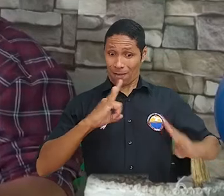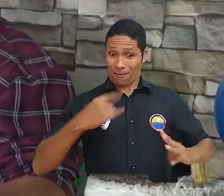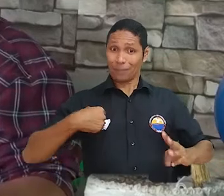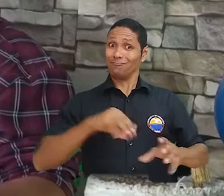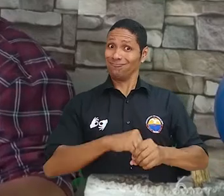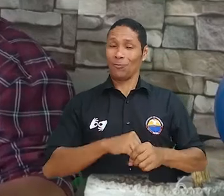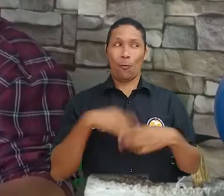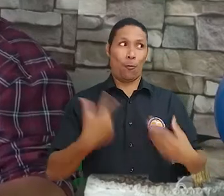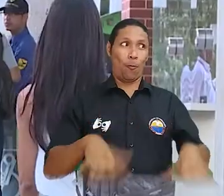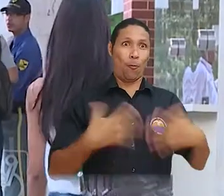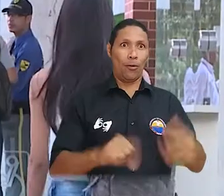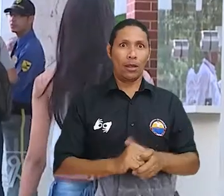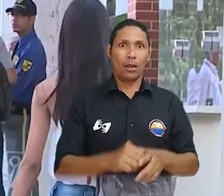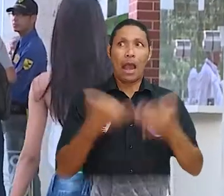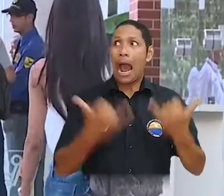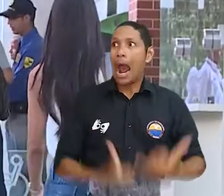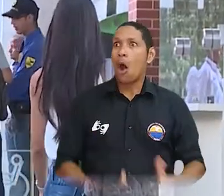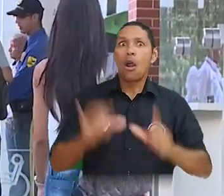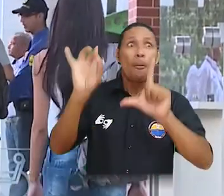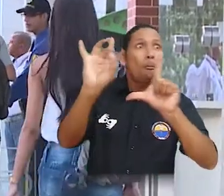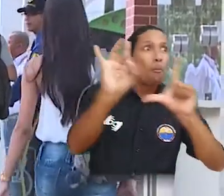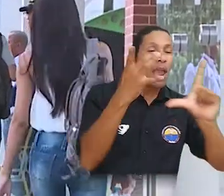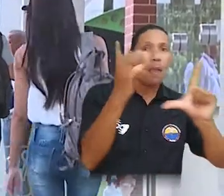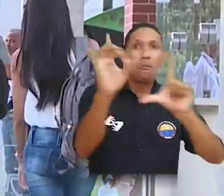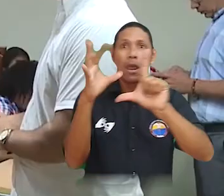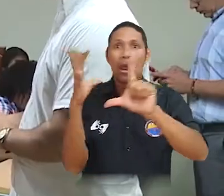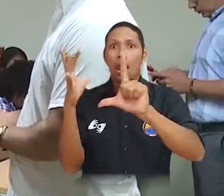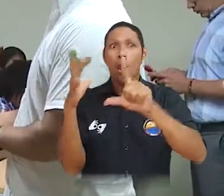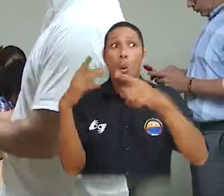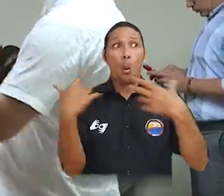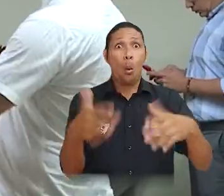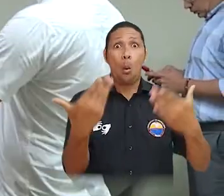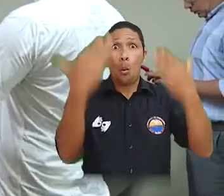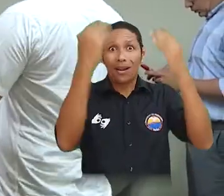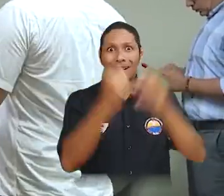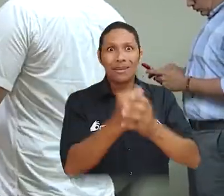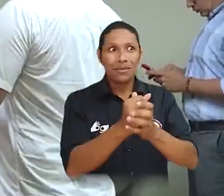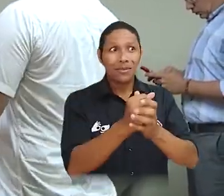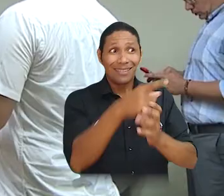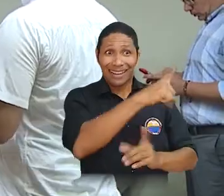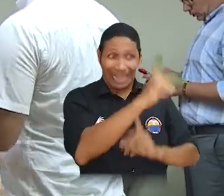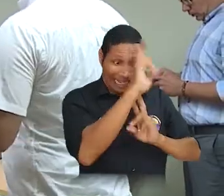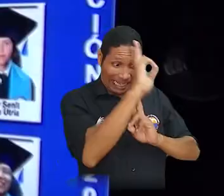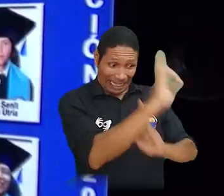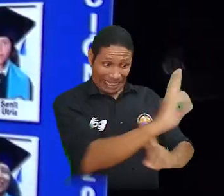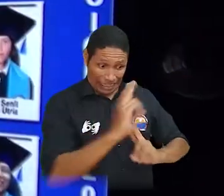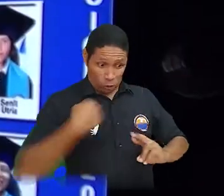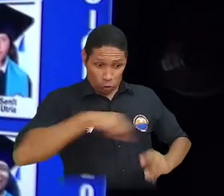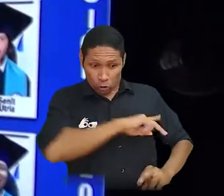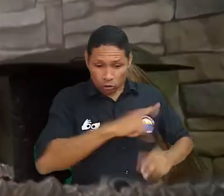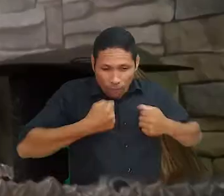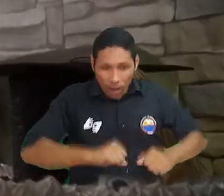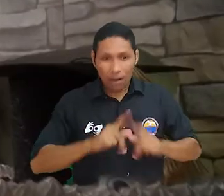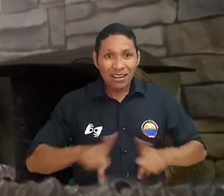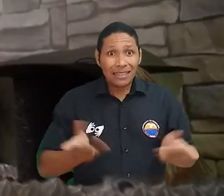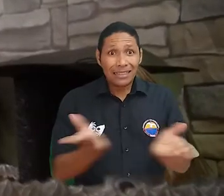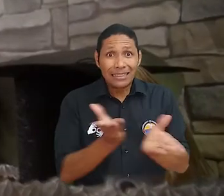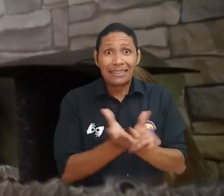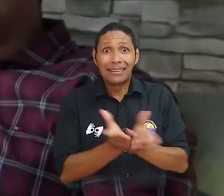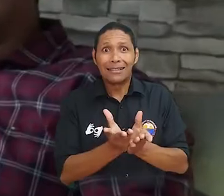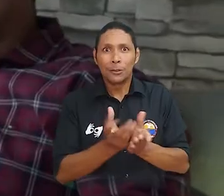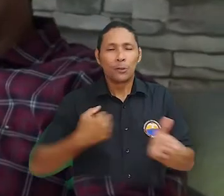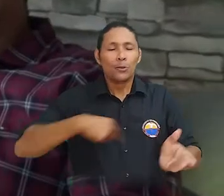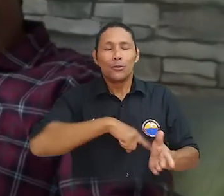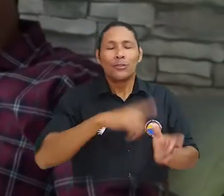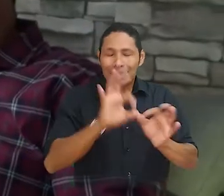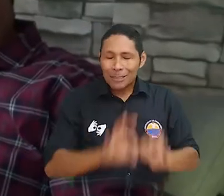que todo, ser parte de la comunidad, de la familia Unim Batalena y con esto de la virtualidad vemos el reconocimiento que ellos nos hacen a nosotros